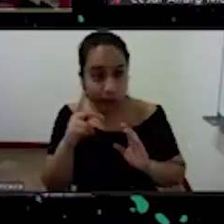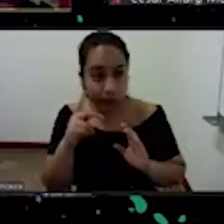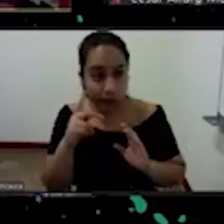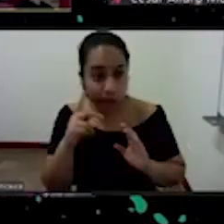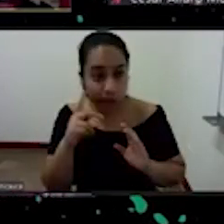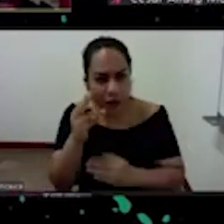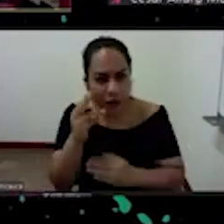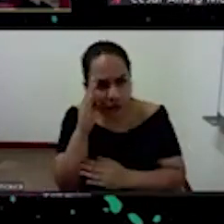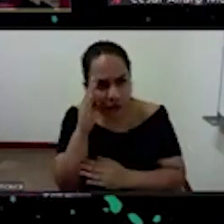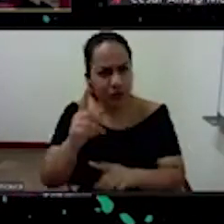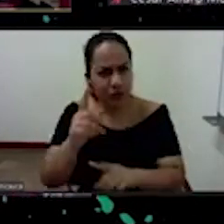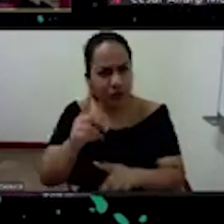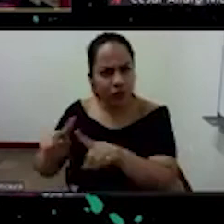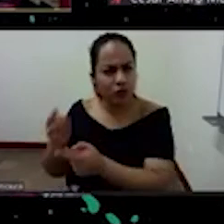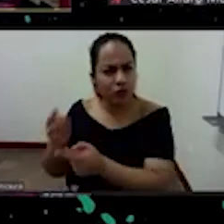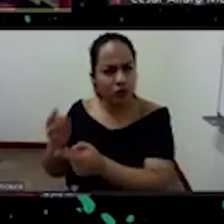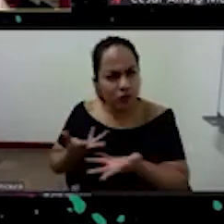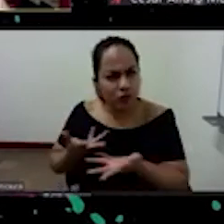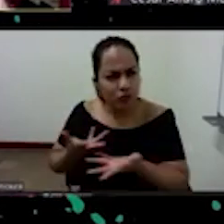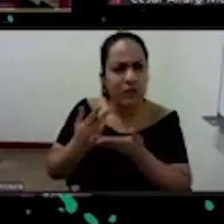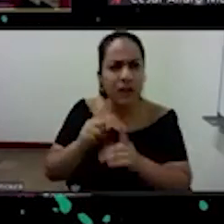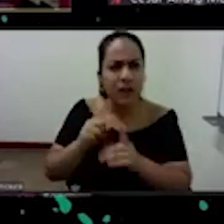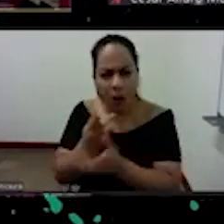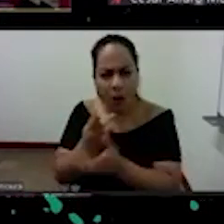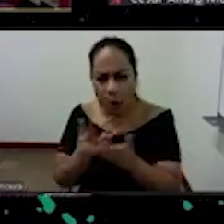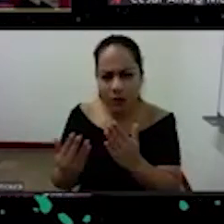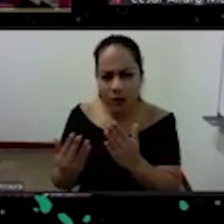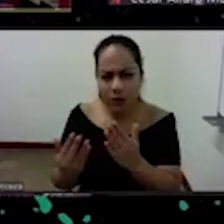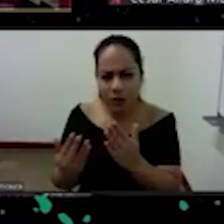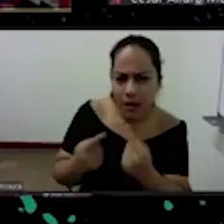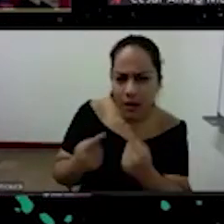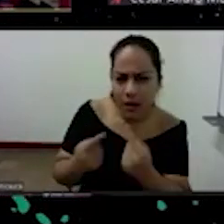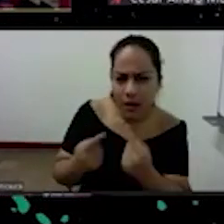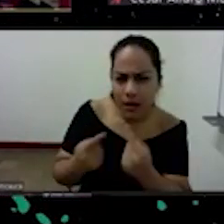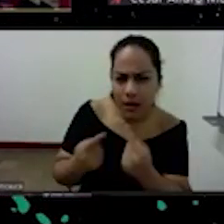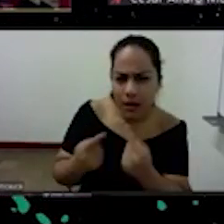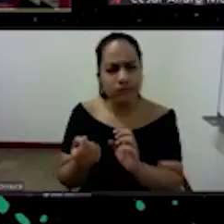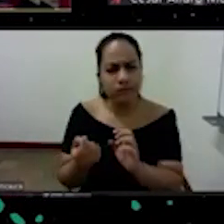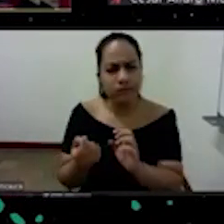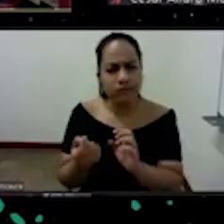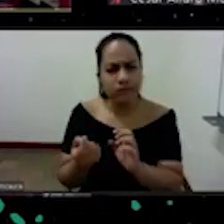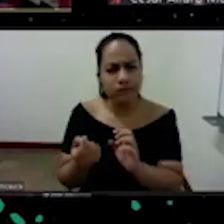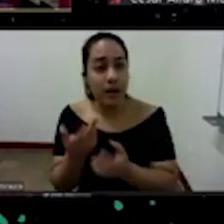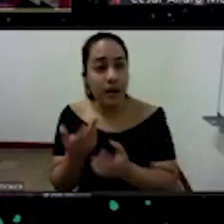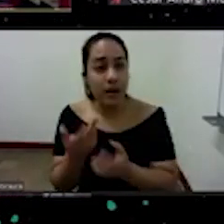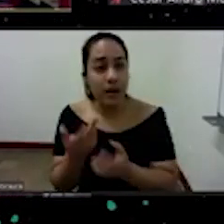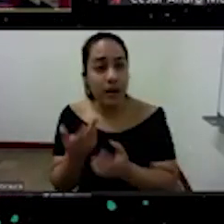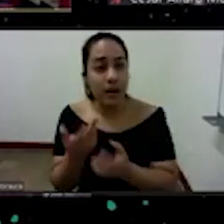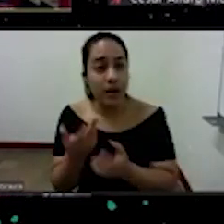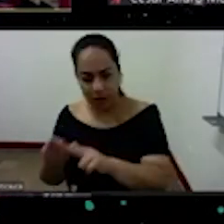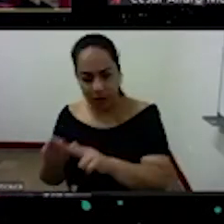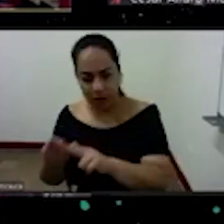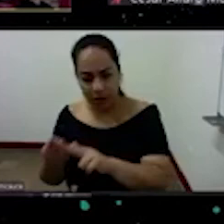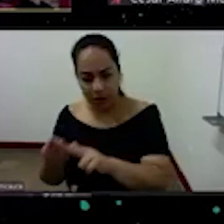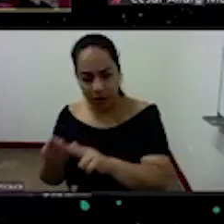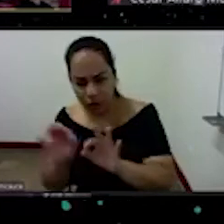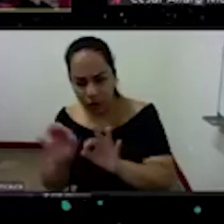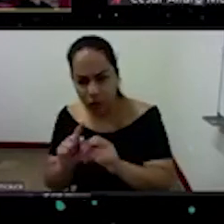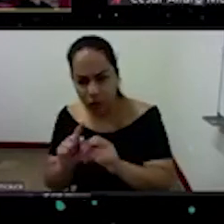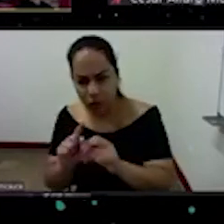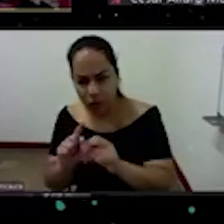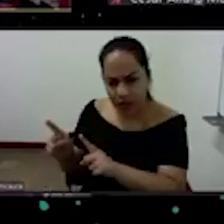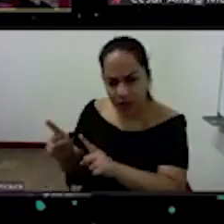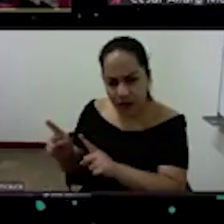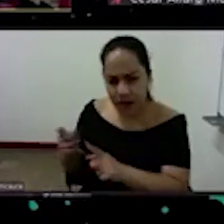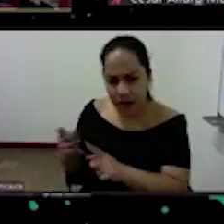diferentes de civilizaciones diferentes que se relacionan de maneras diferentes frente